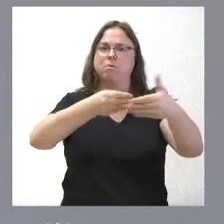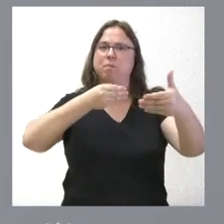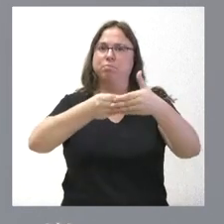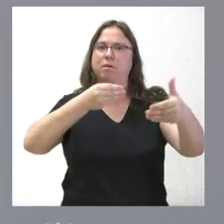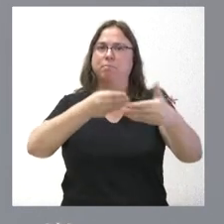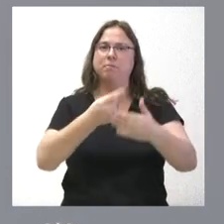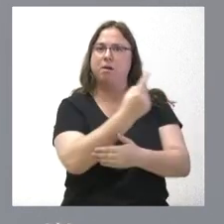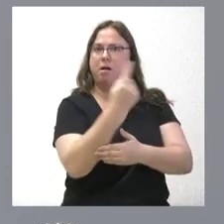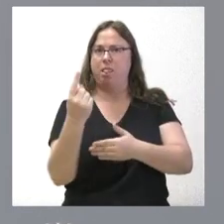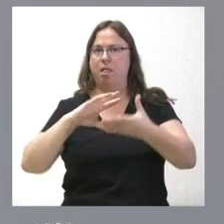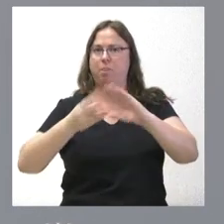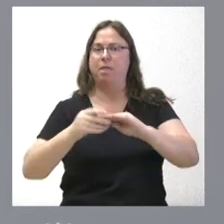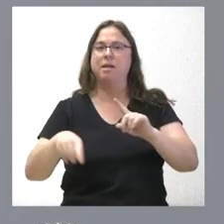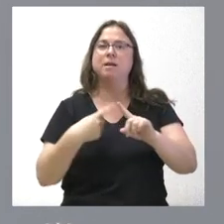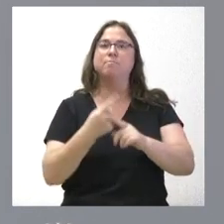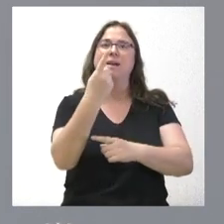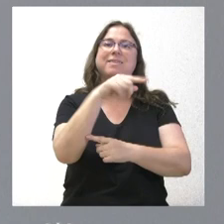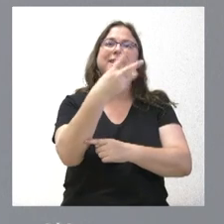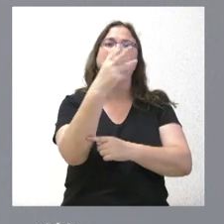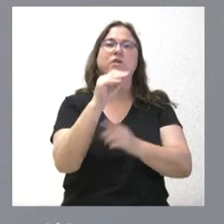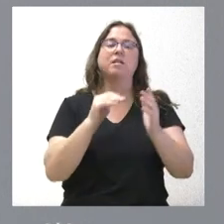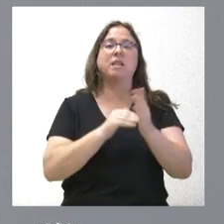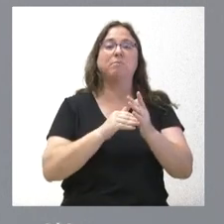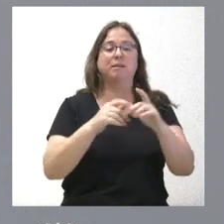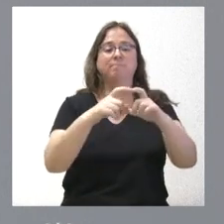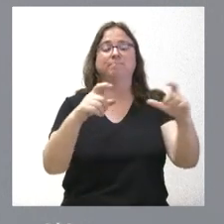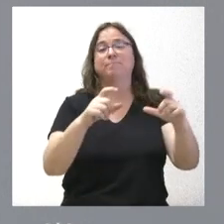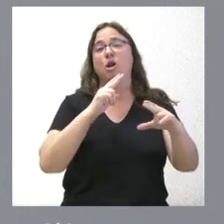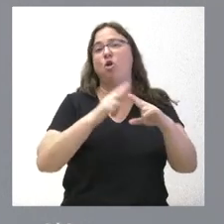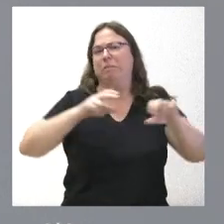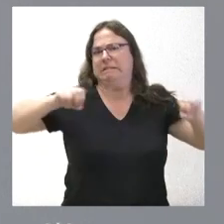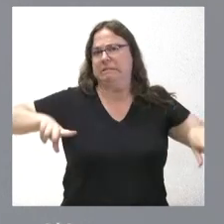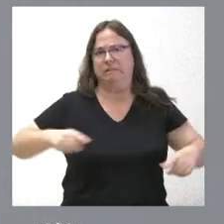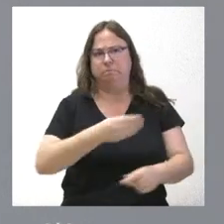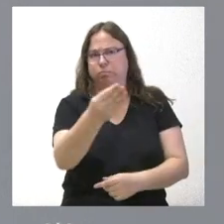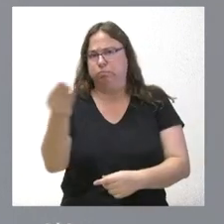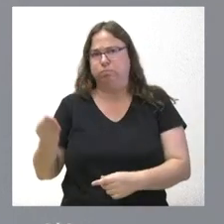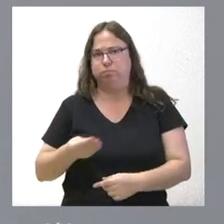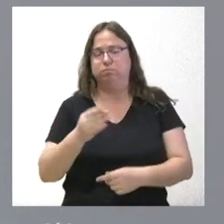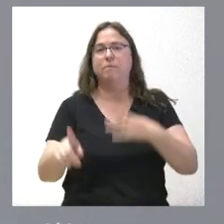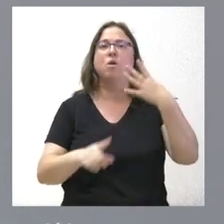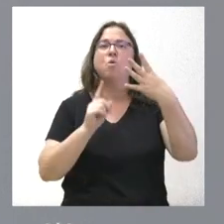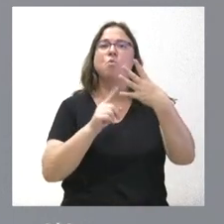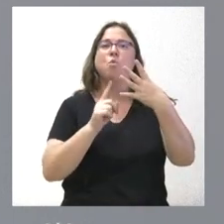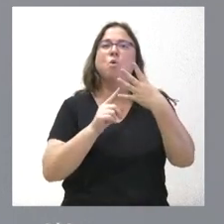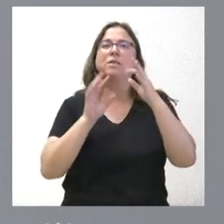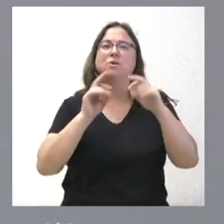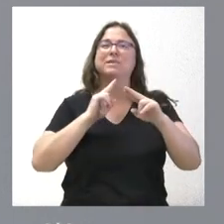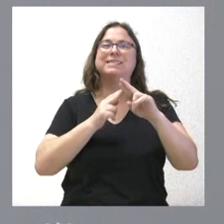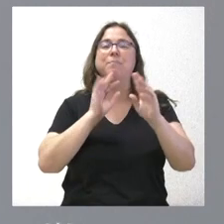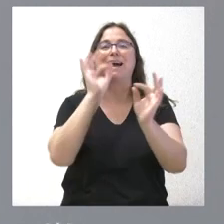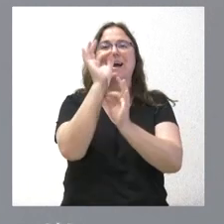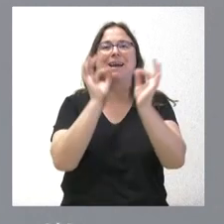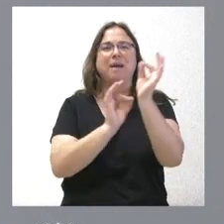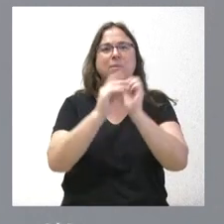y 120.000 tarjetas sin contacto no personalizadas. Un cuarto eje es el gemelo digital